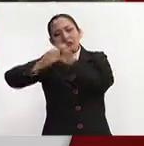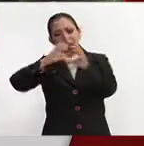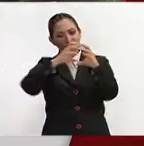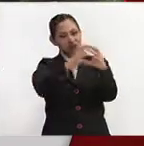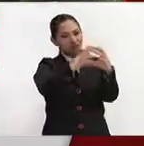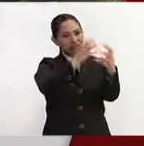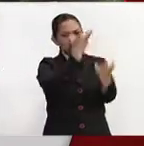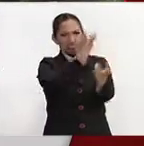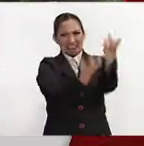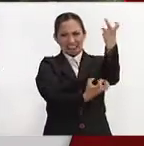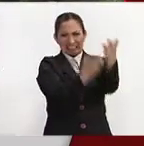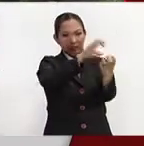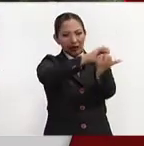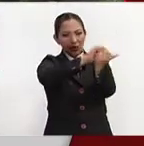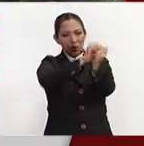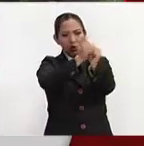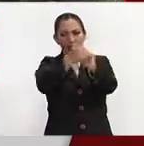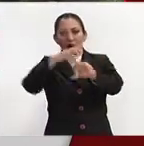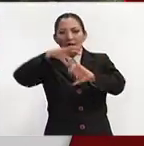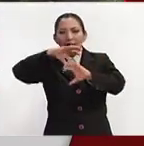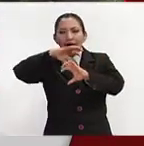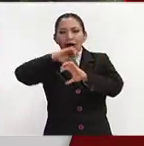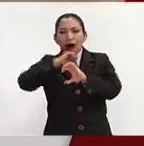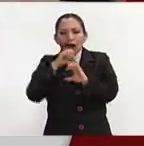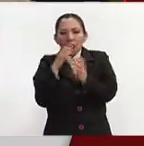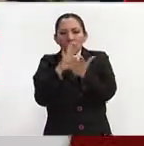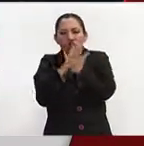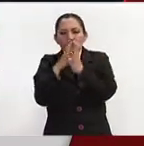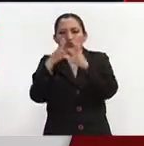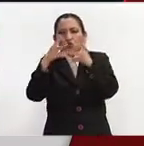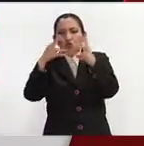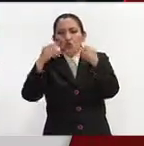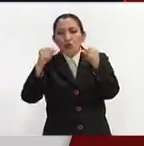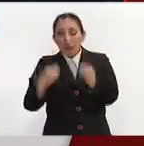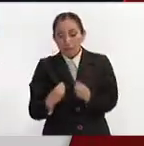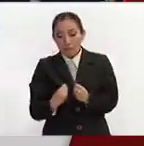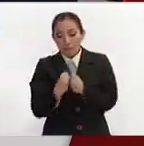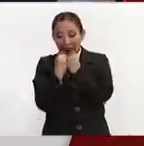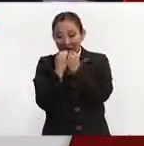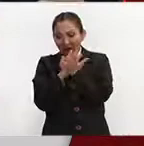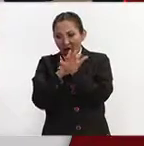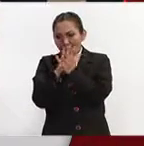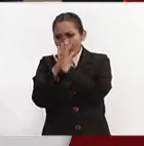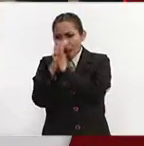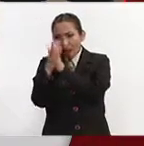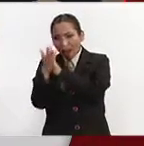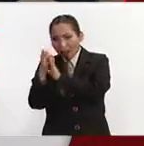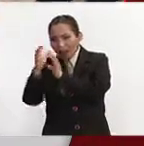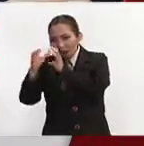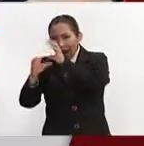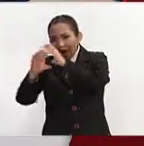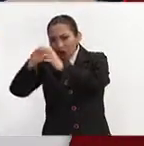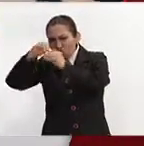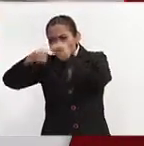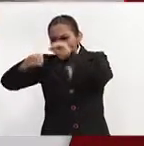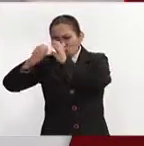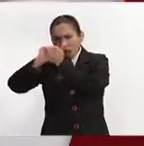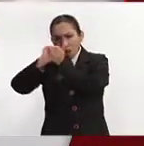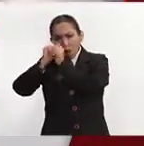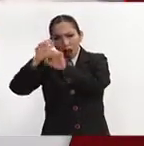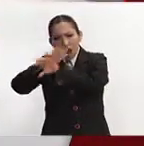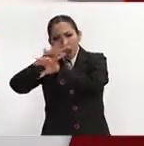incandescente, se enfría, da lugar a la vida y genera los materiales que hoy